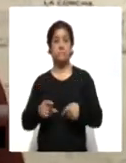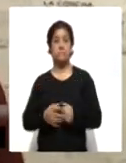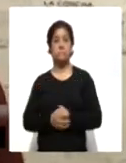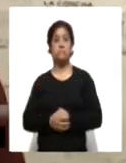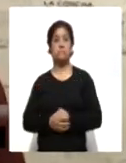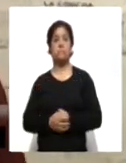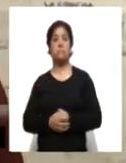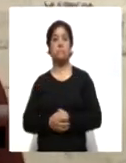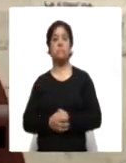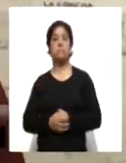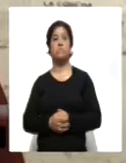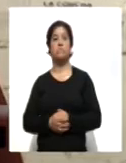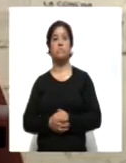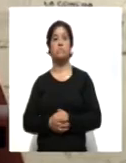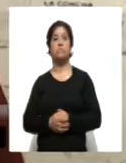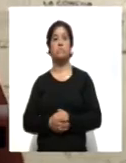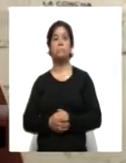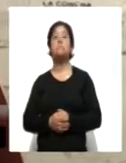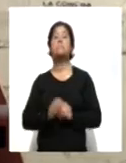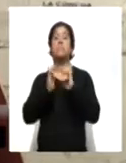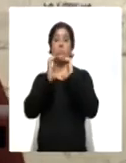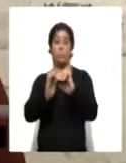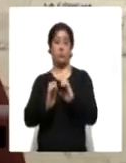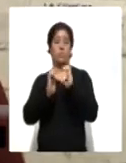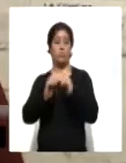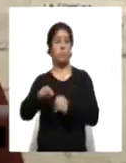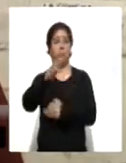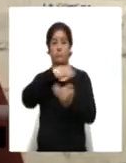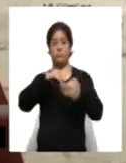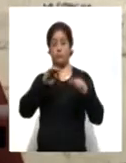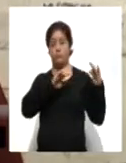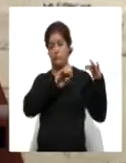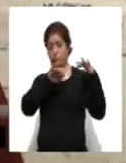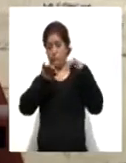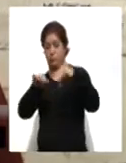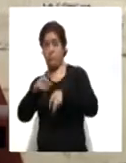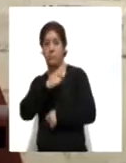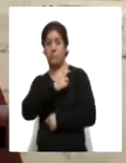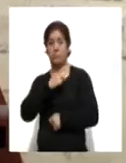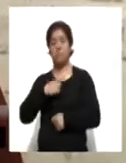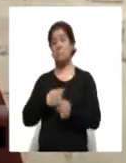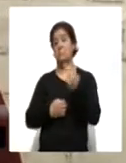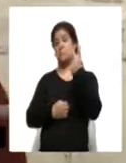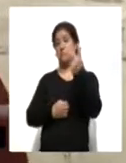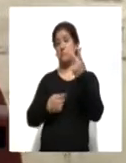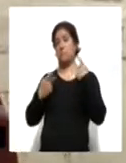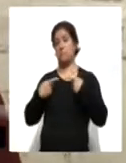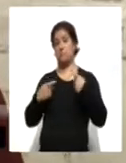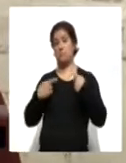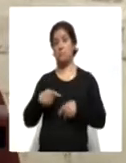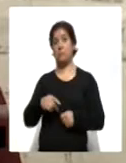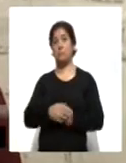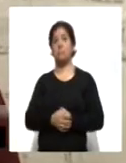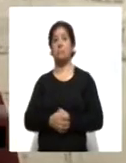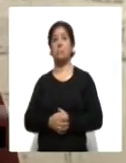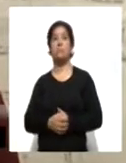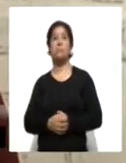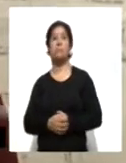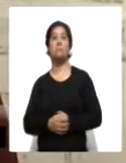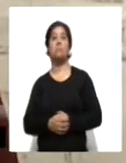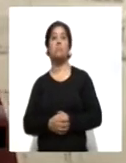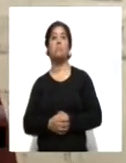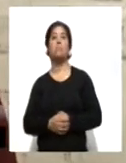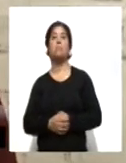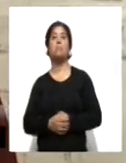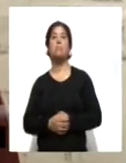involucrada en este contagio, deben de ir cuando menos dos personas, niños, sabemos de los niños que no